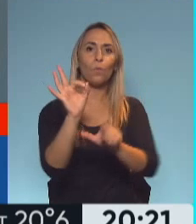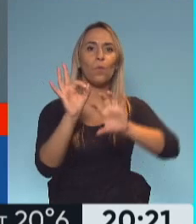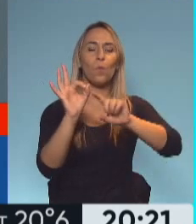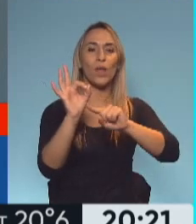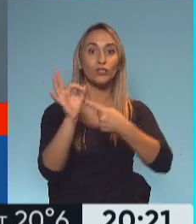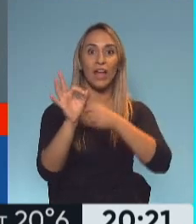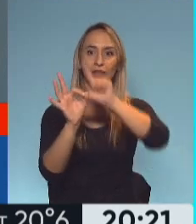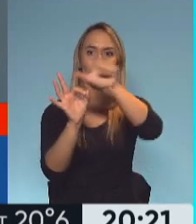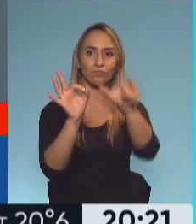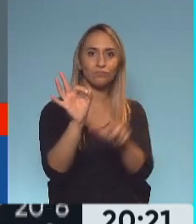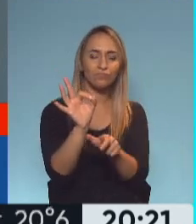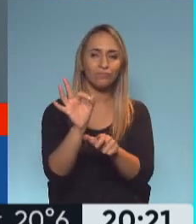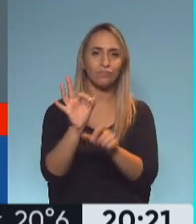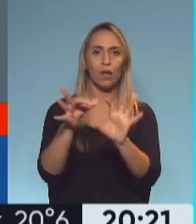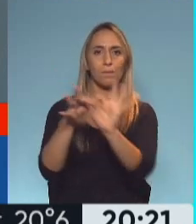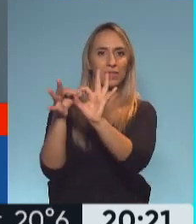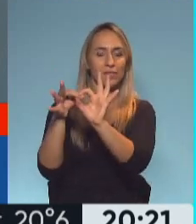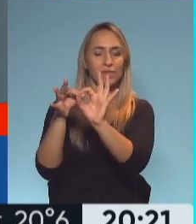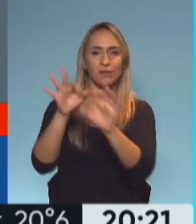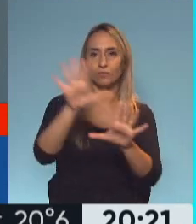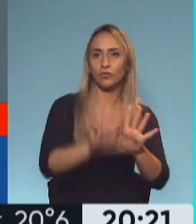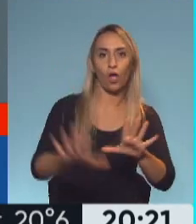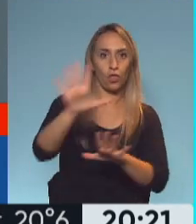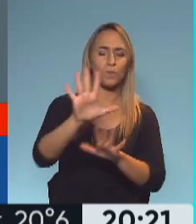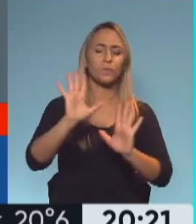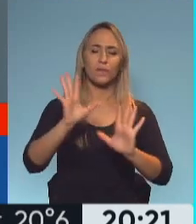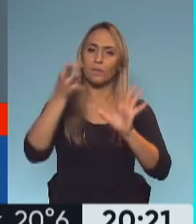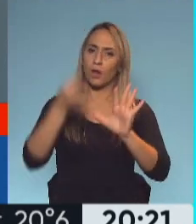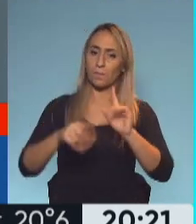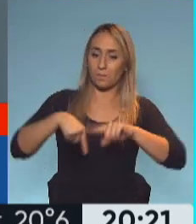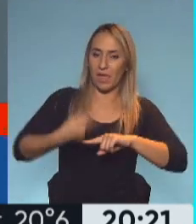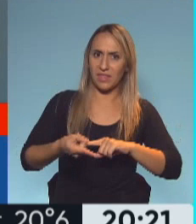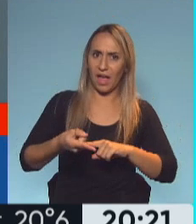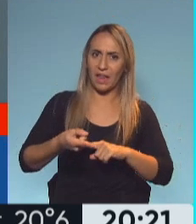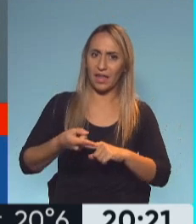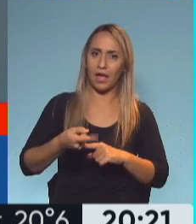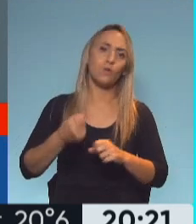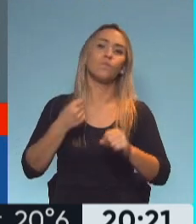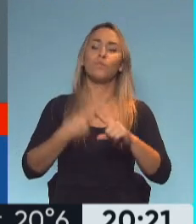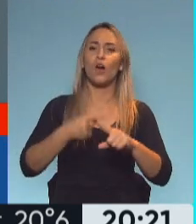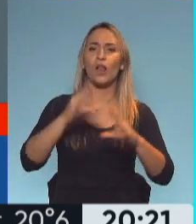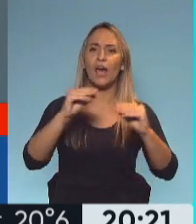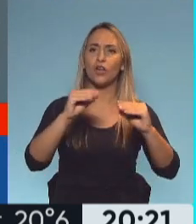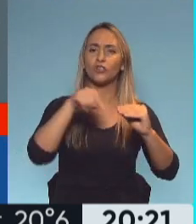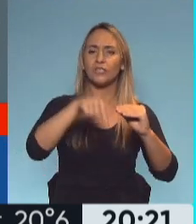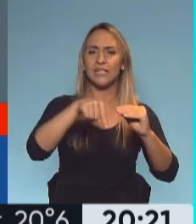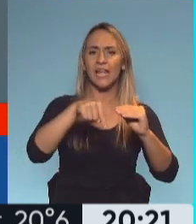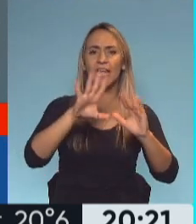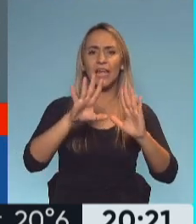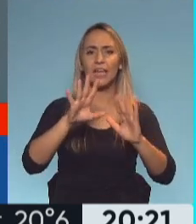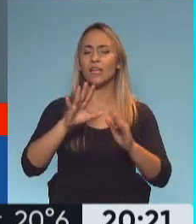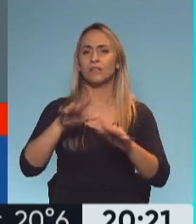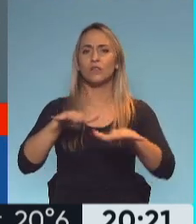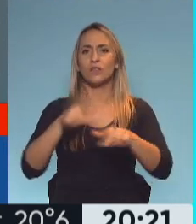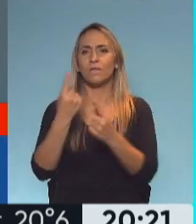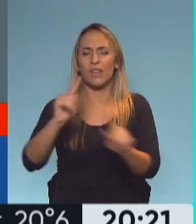sanitaria. Sin embargo, a partir de mañana, en la nocturnidad, a ser la General Paz y el Real Chuelo, van a ser dos situaciones distintas.